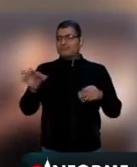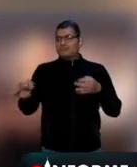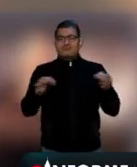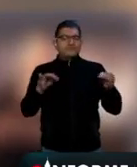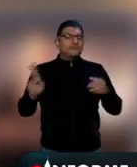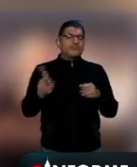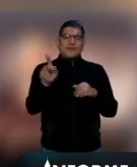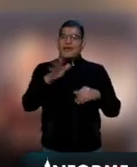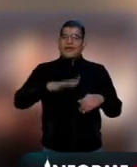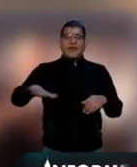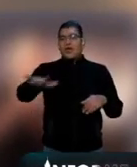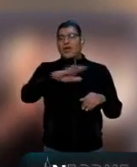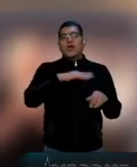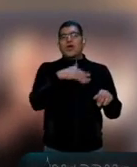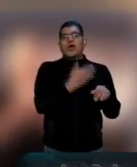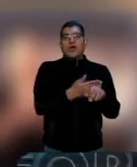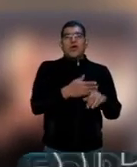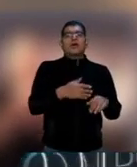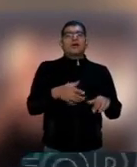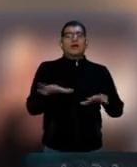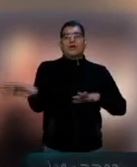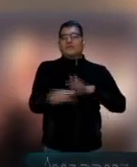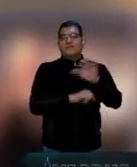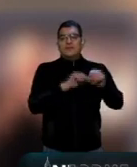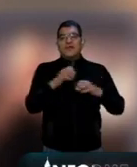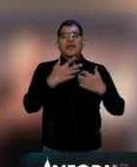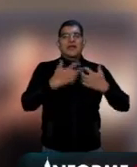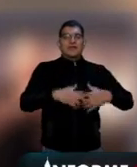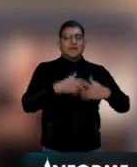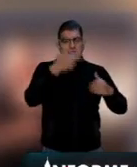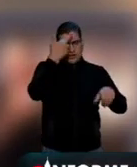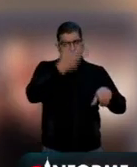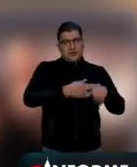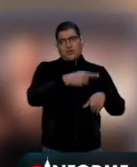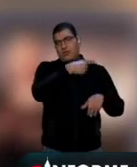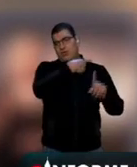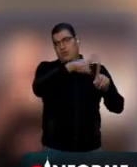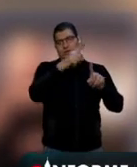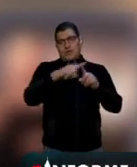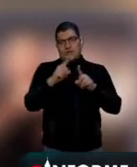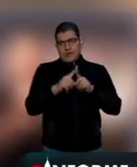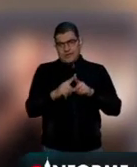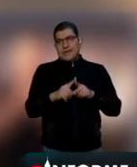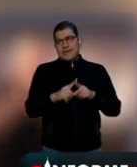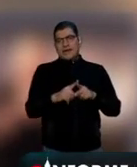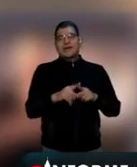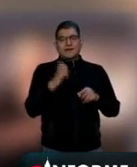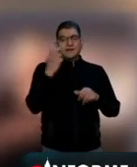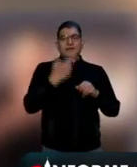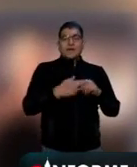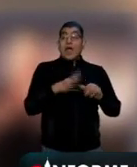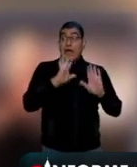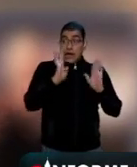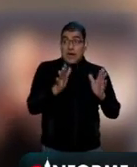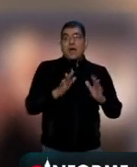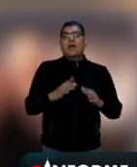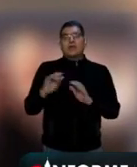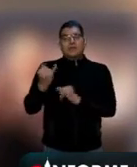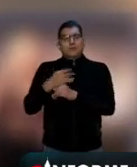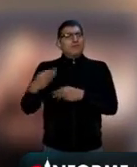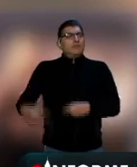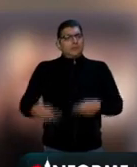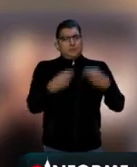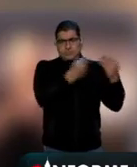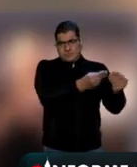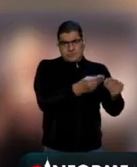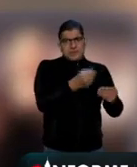contra el saqueo de las empresas extranjeras, le entrega la información hackeada a la Secretaría de la